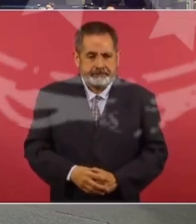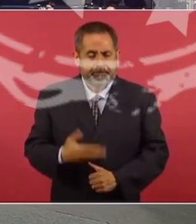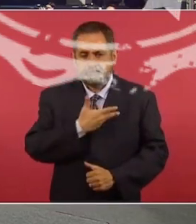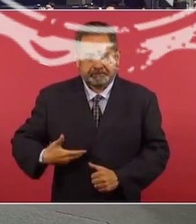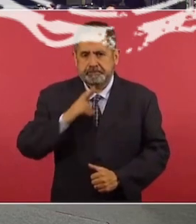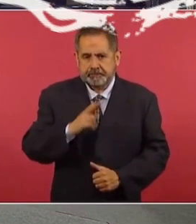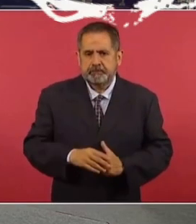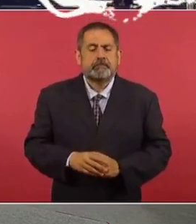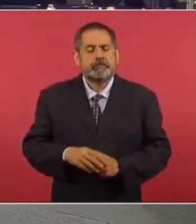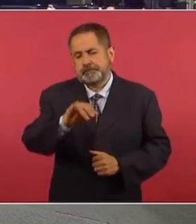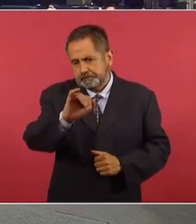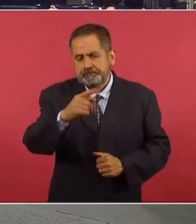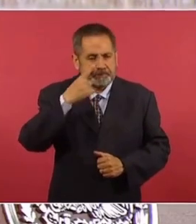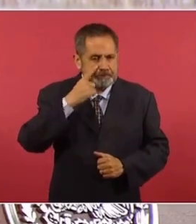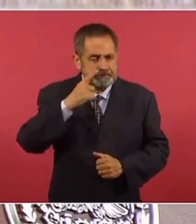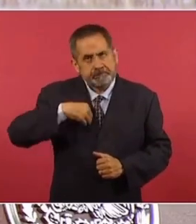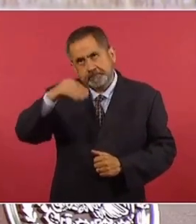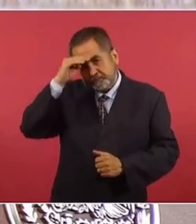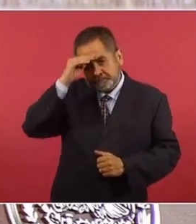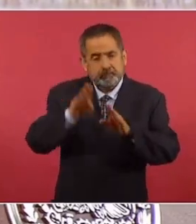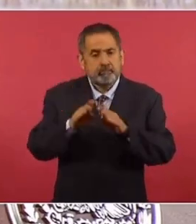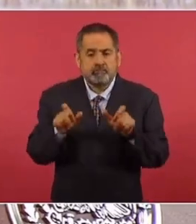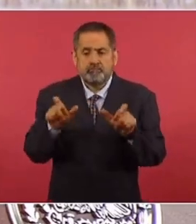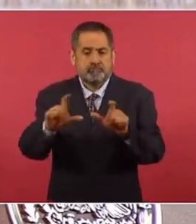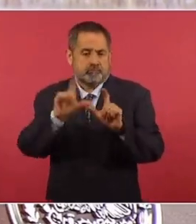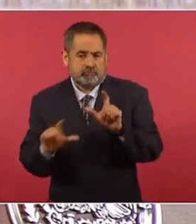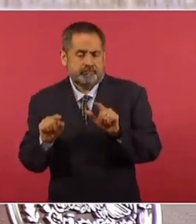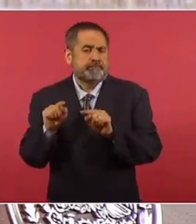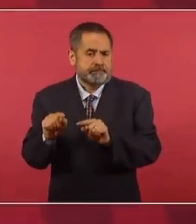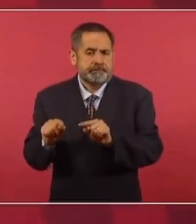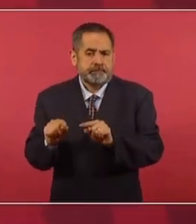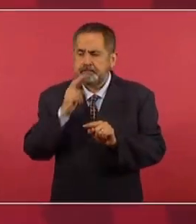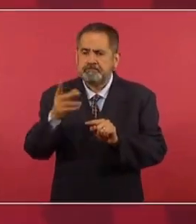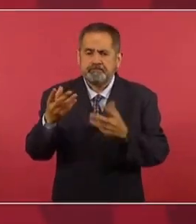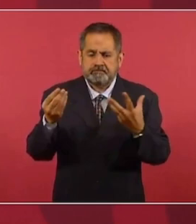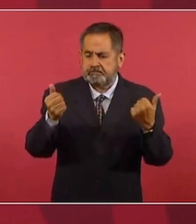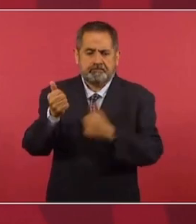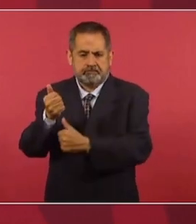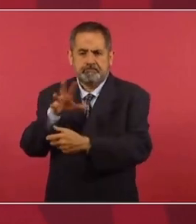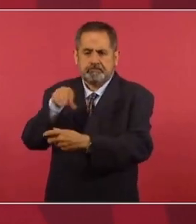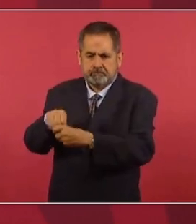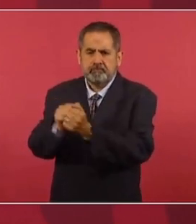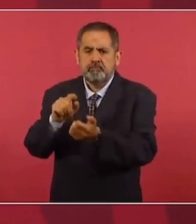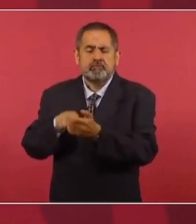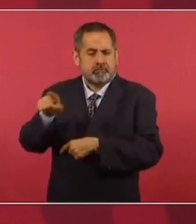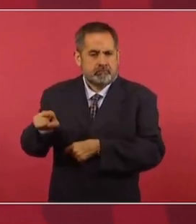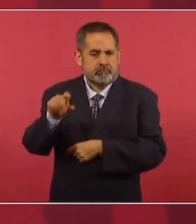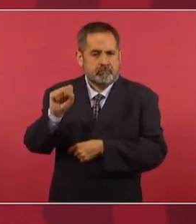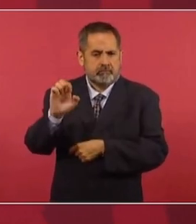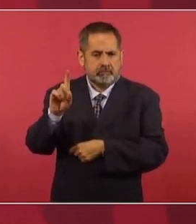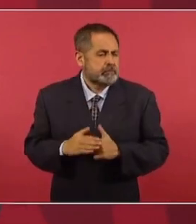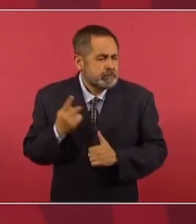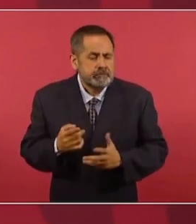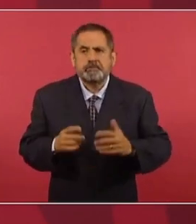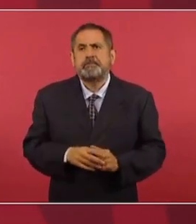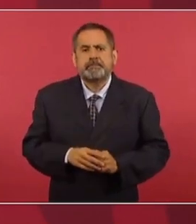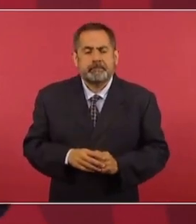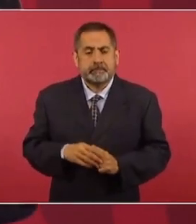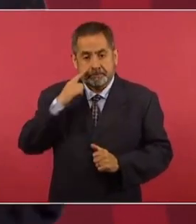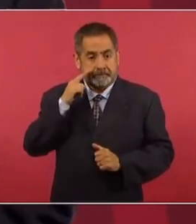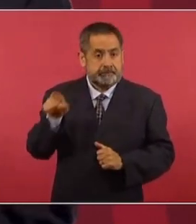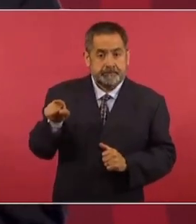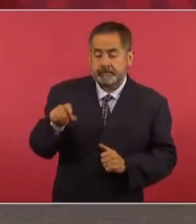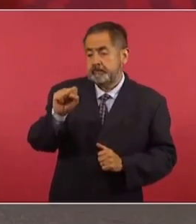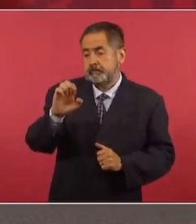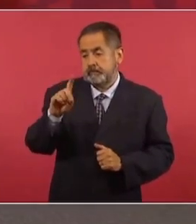Nosotros consideramos que lo mejor es que la Guardia Nacional dependa directamente de la Secretaría de Defensa. Porque la